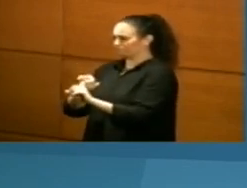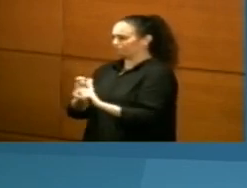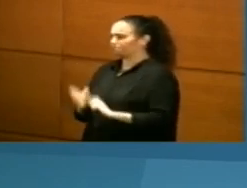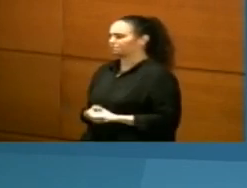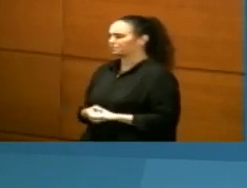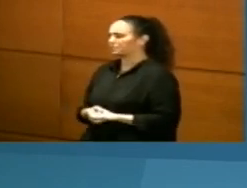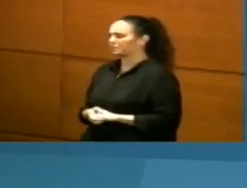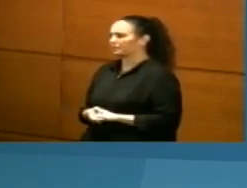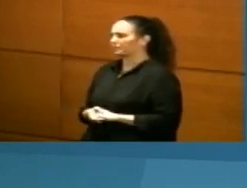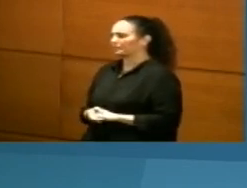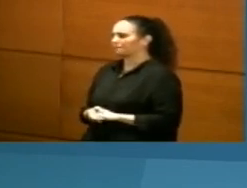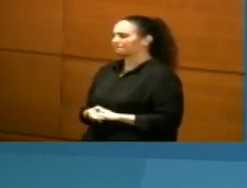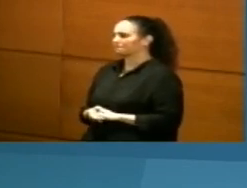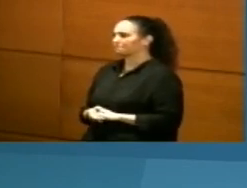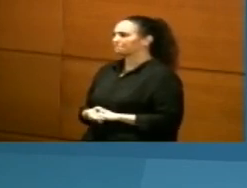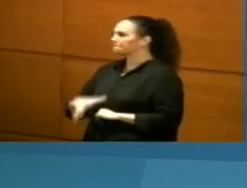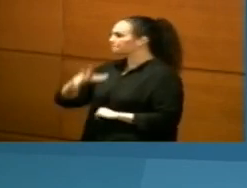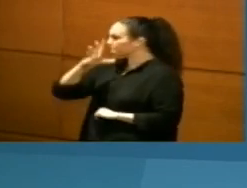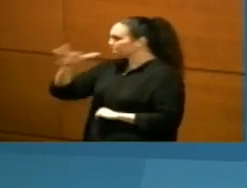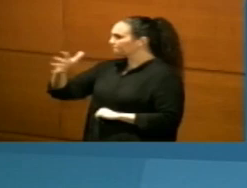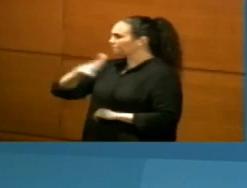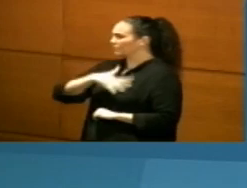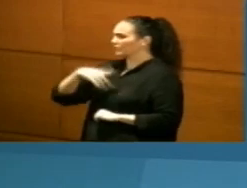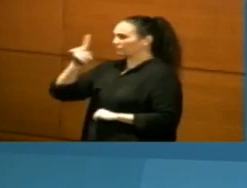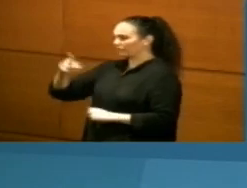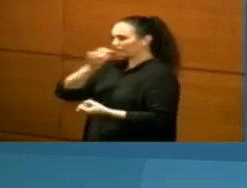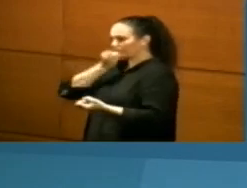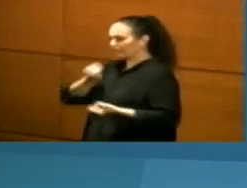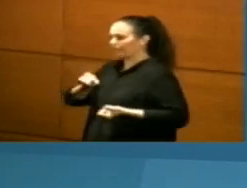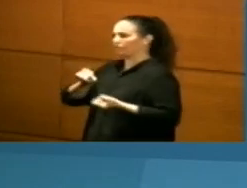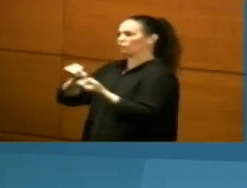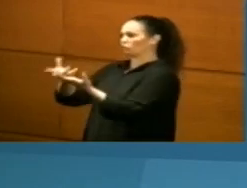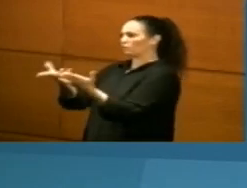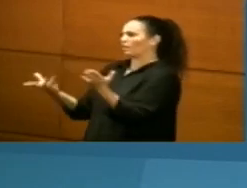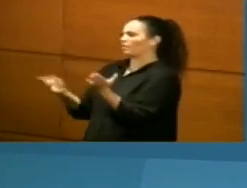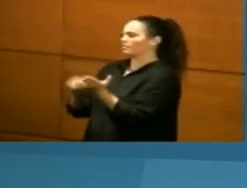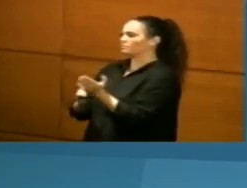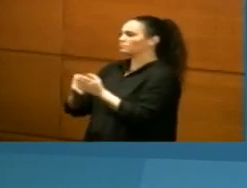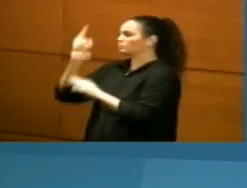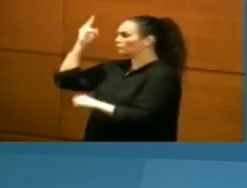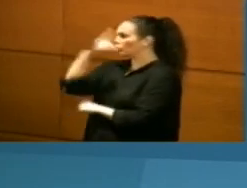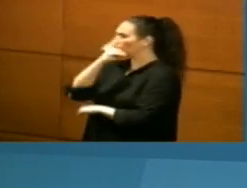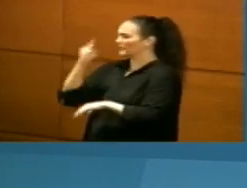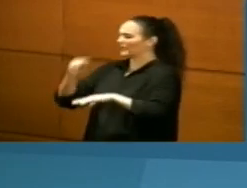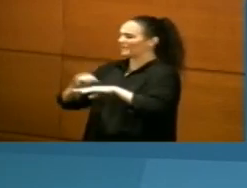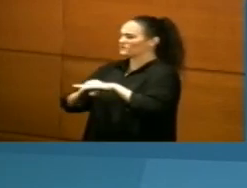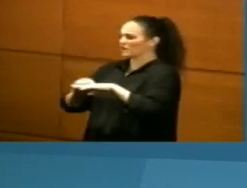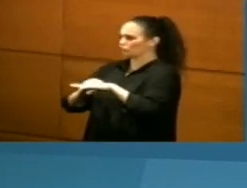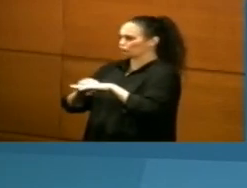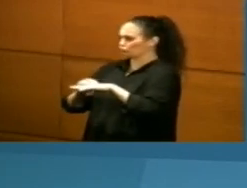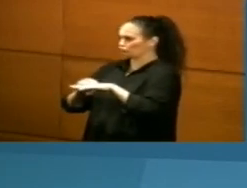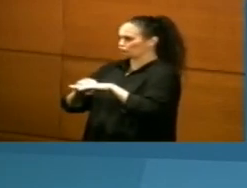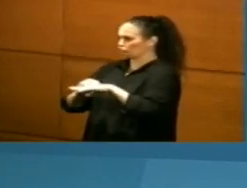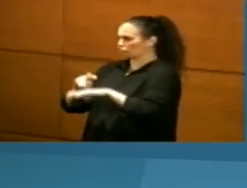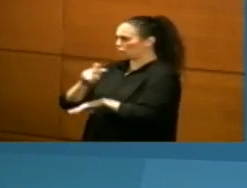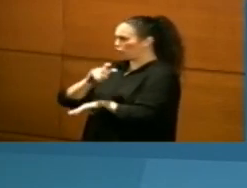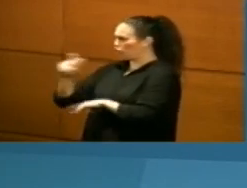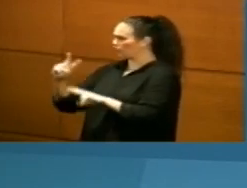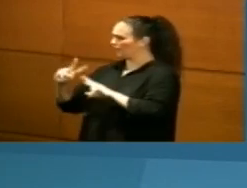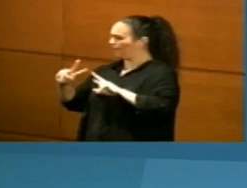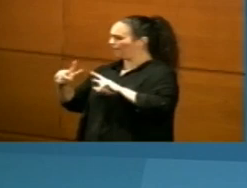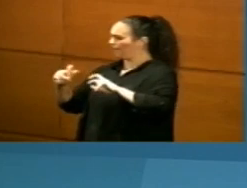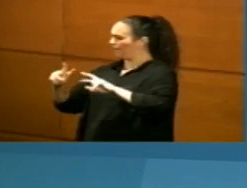En este sentido, deseo informar, además, que el hospital de Basurto tiene abierta otra investigación